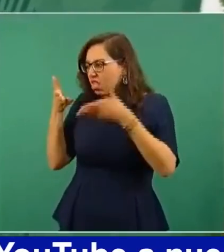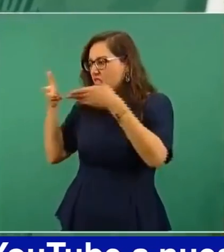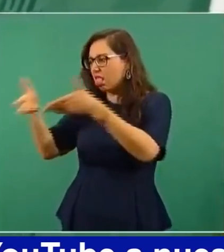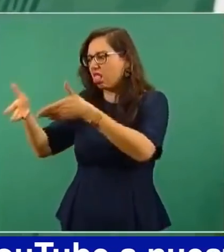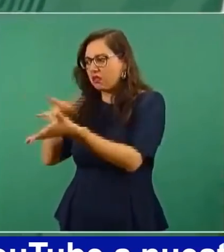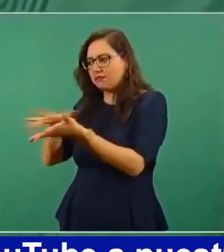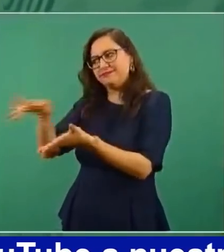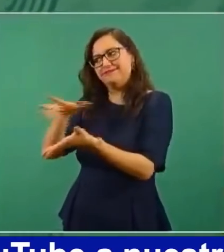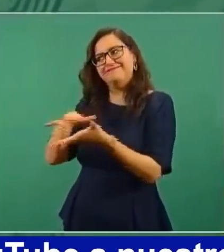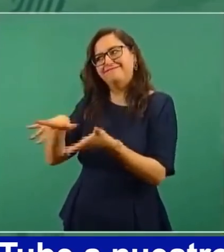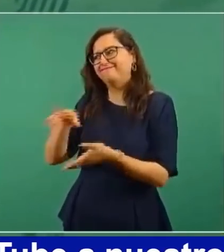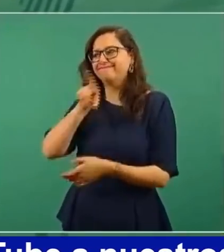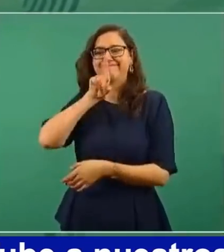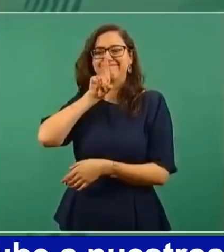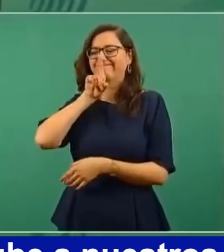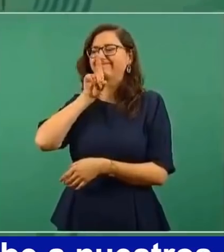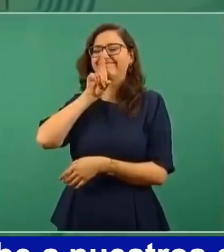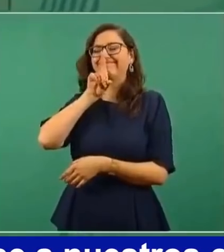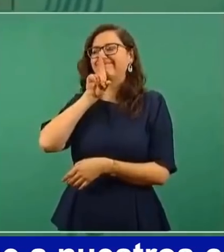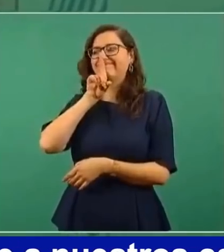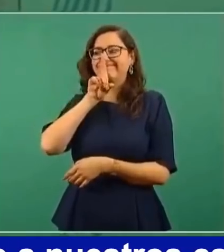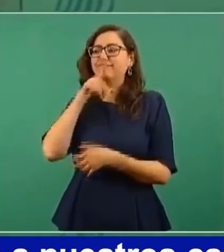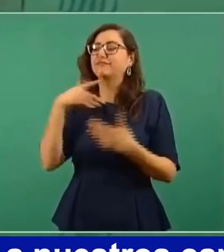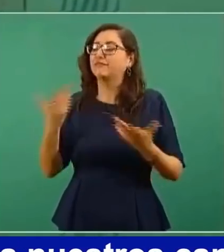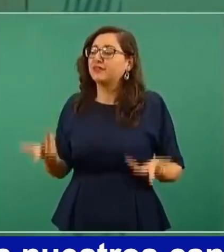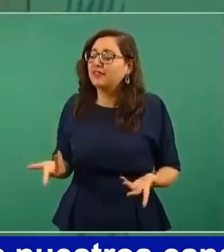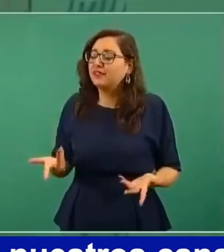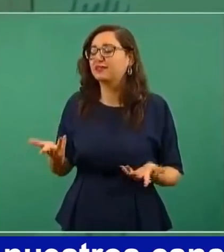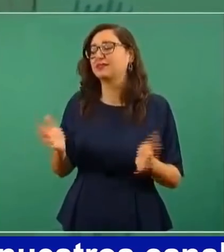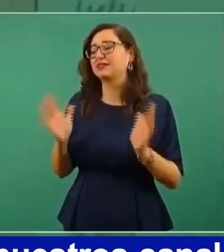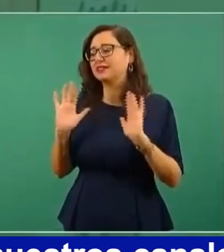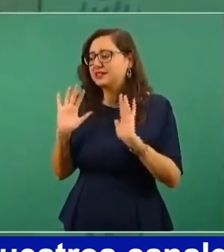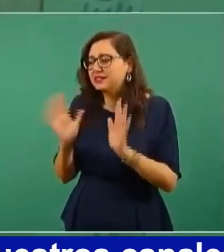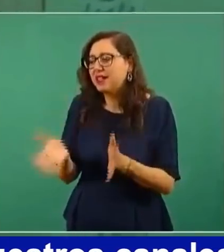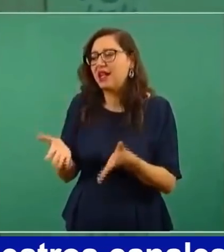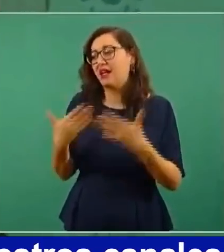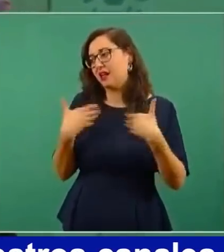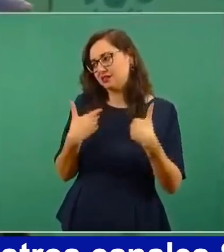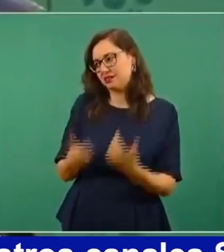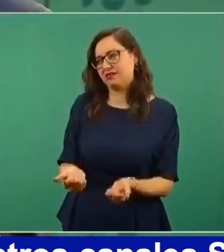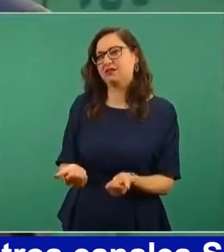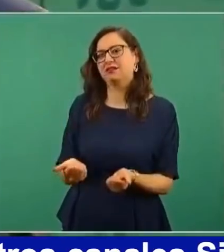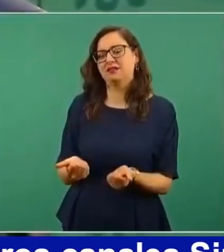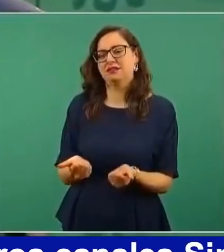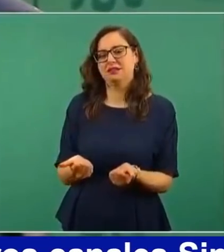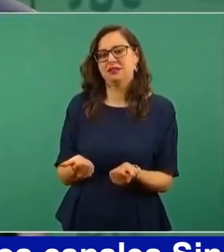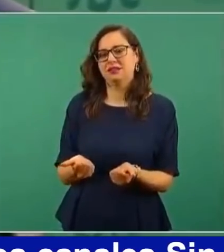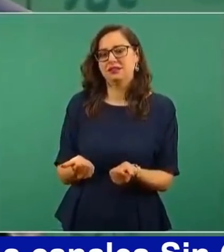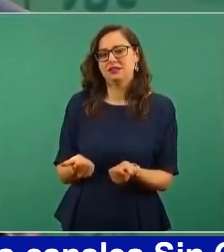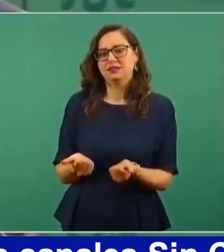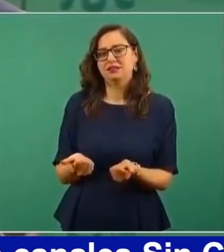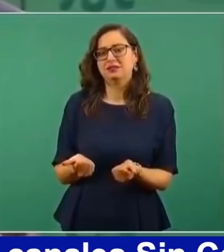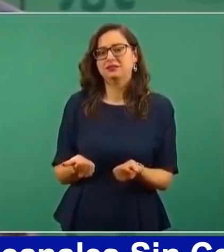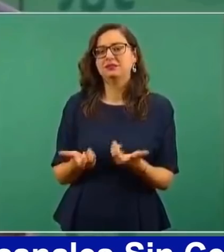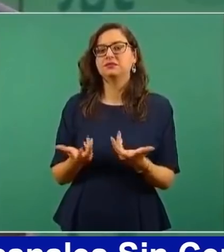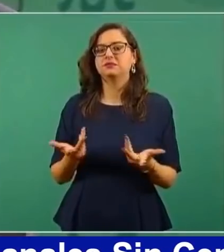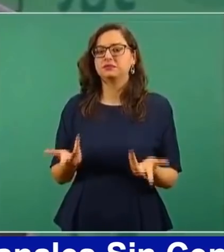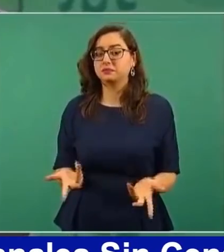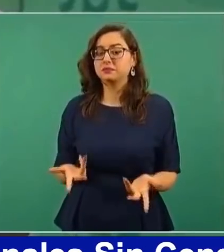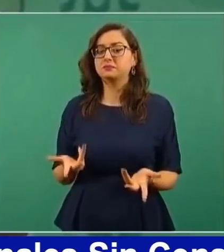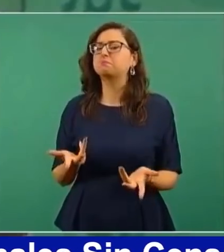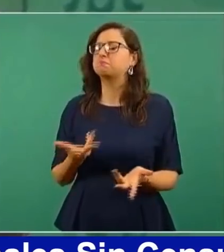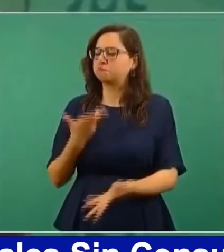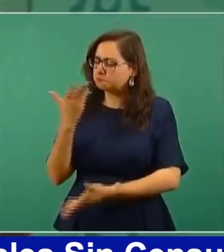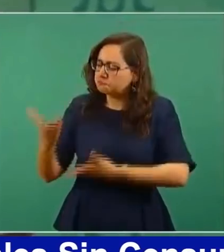Entonces, que nos entendamos y que además podamos con mucho